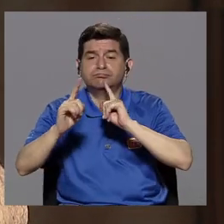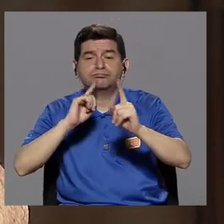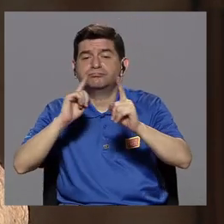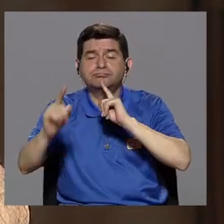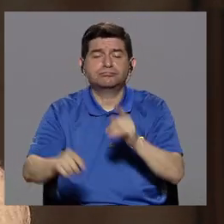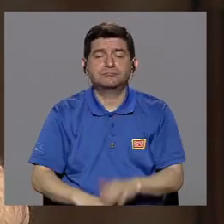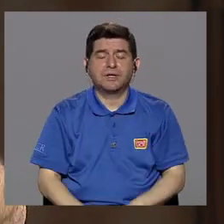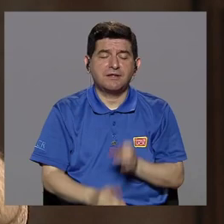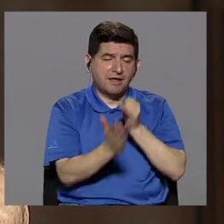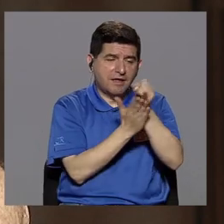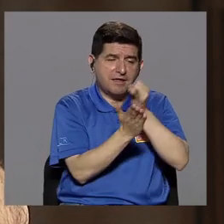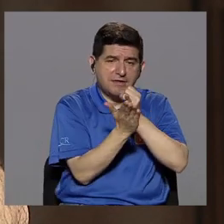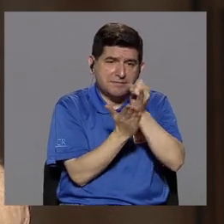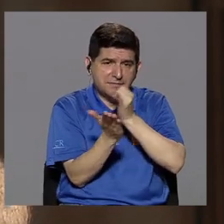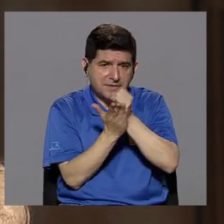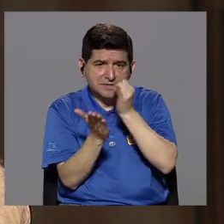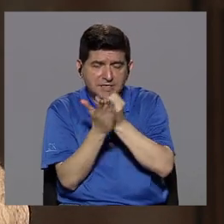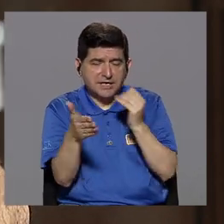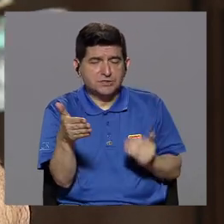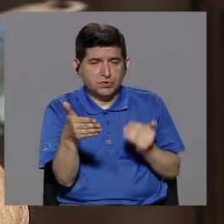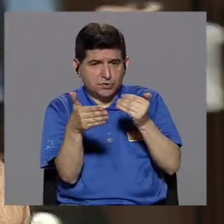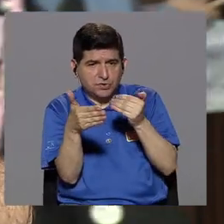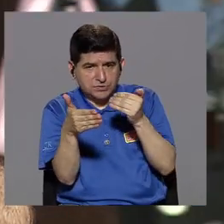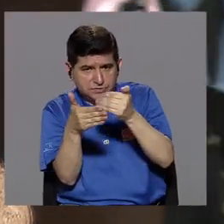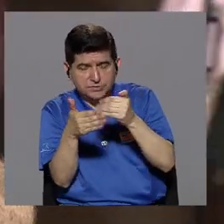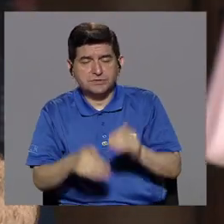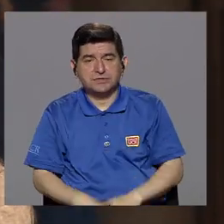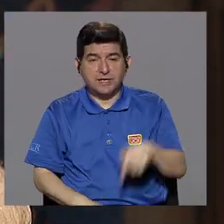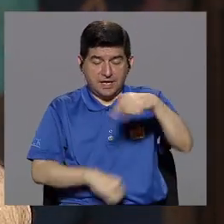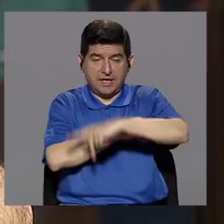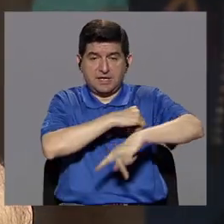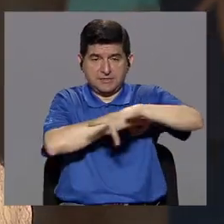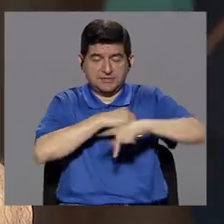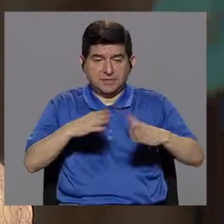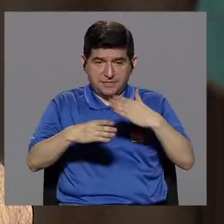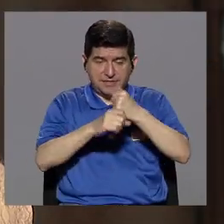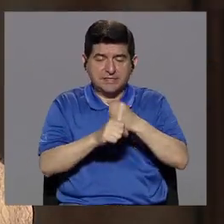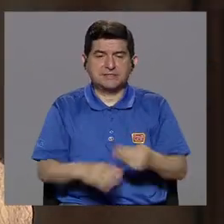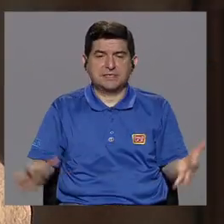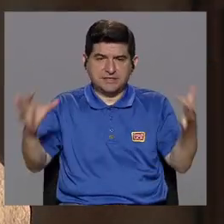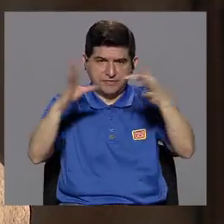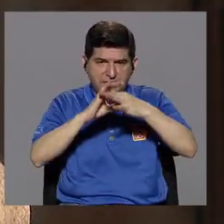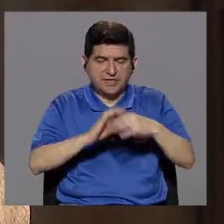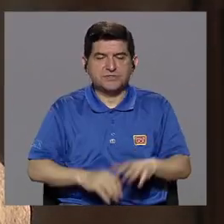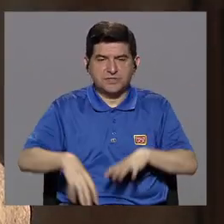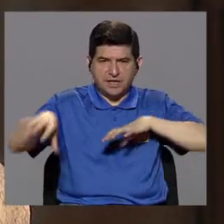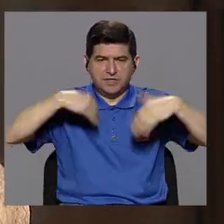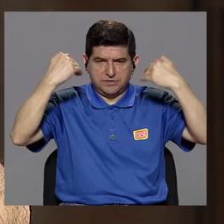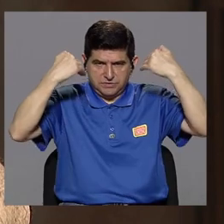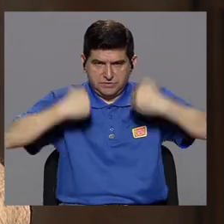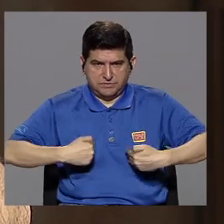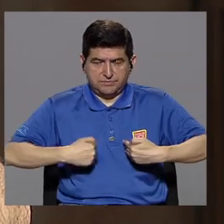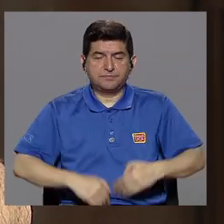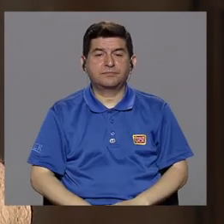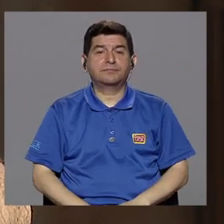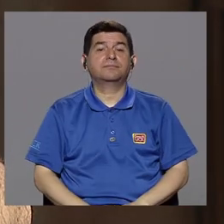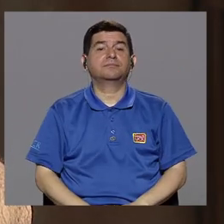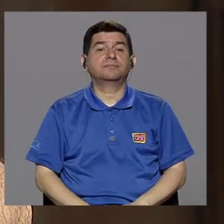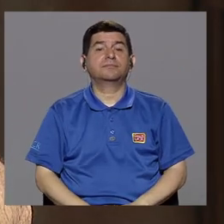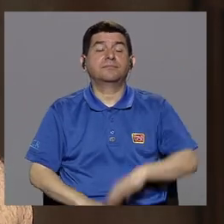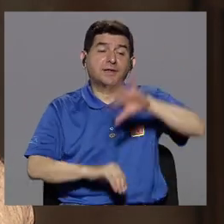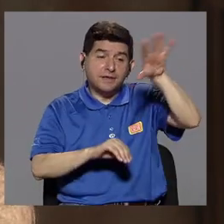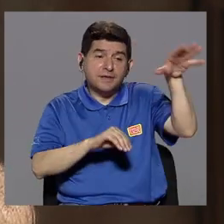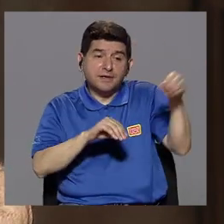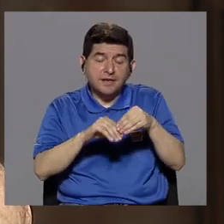de investigaciones recientes desarrolladas en el país, en el campo del movimiento humano, y también tenemos